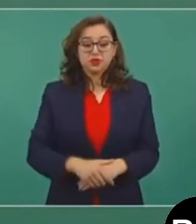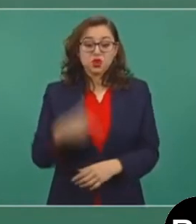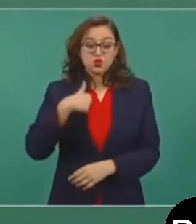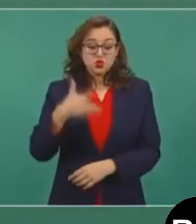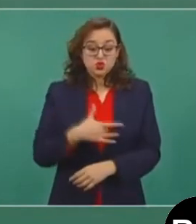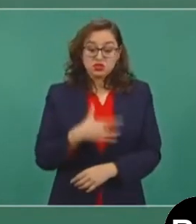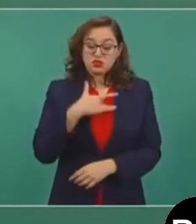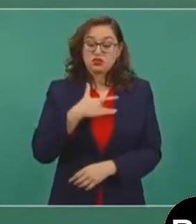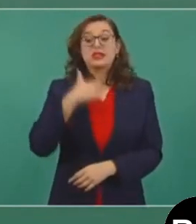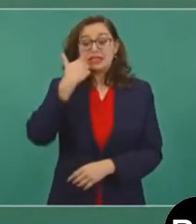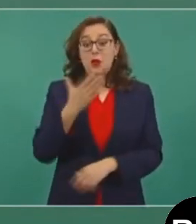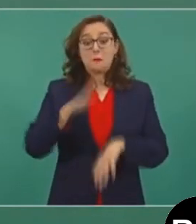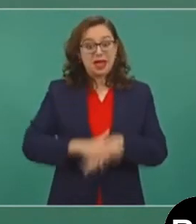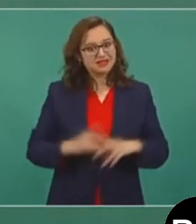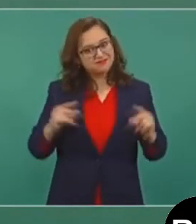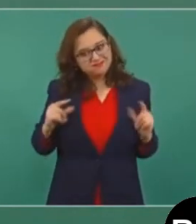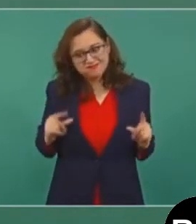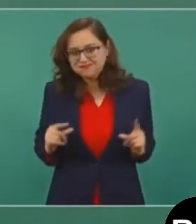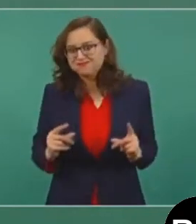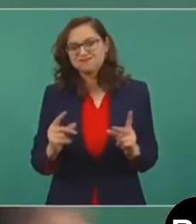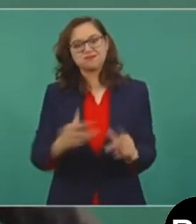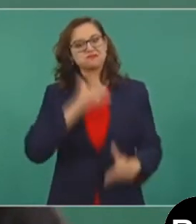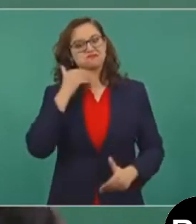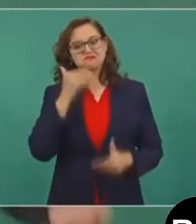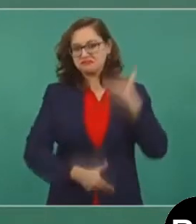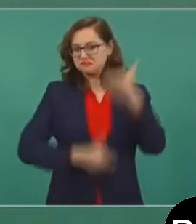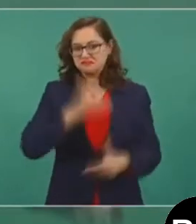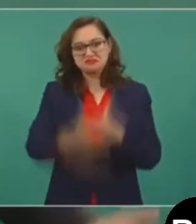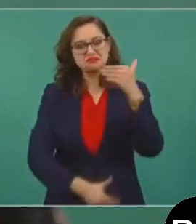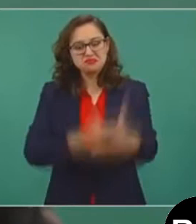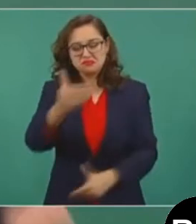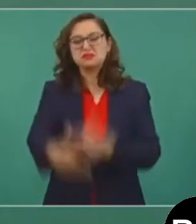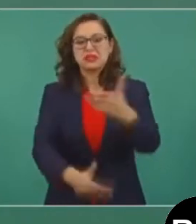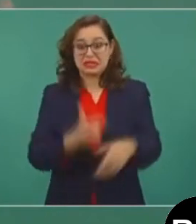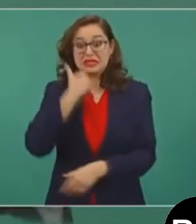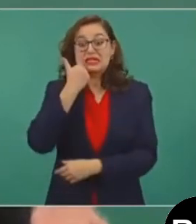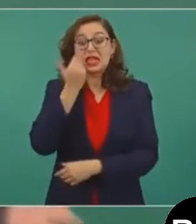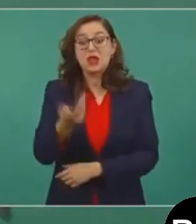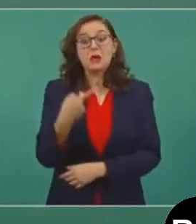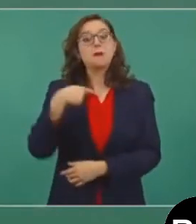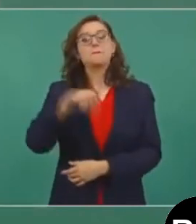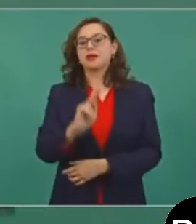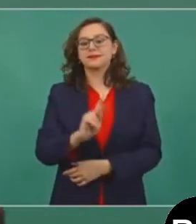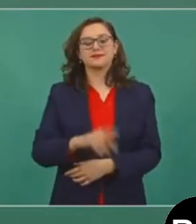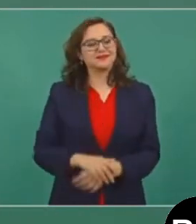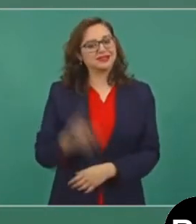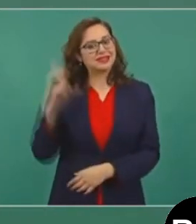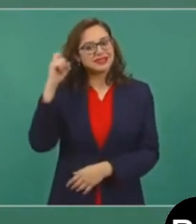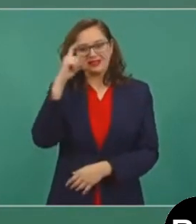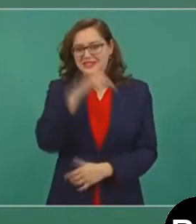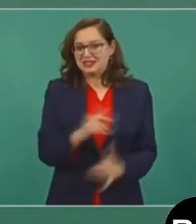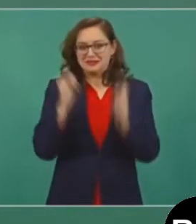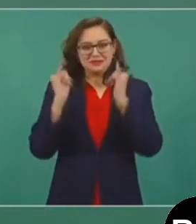avanzar más, no puedo, porque fue mucho tiempo de